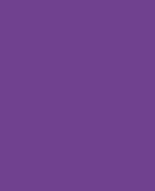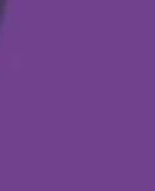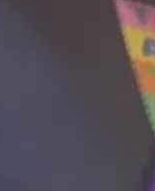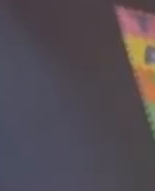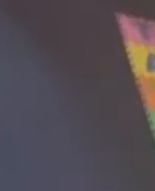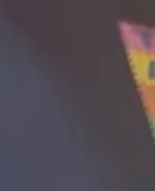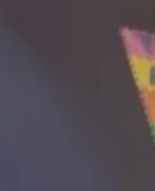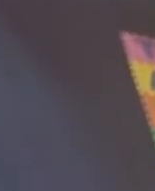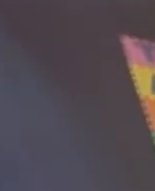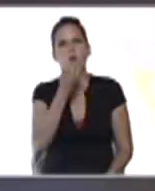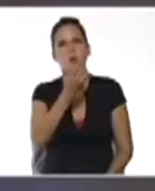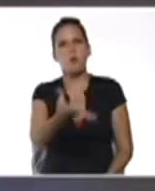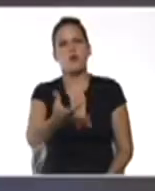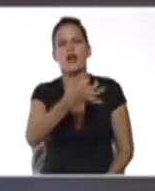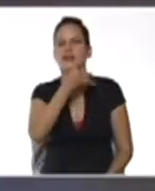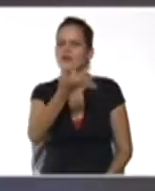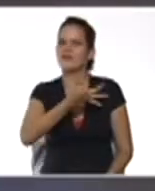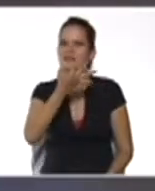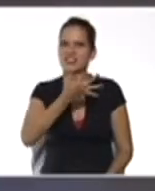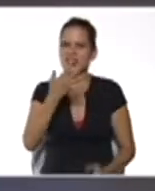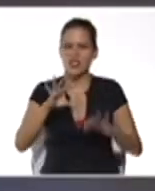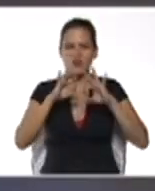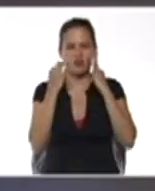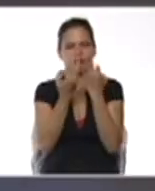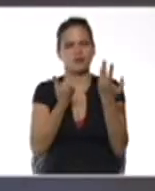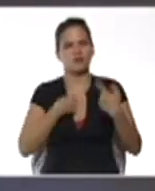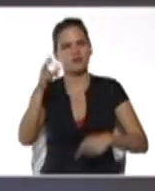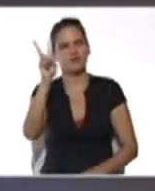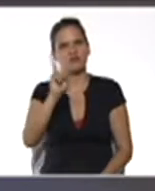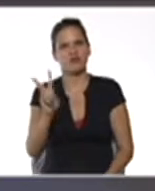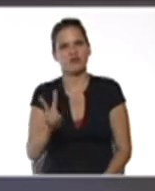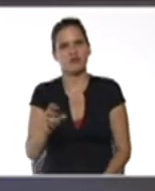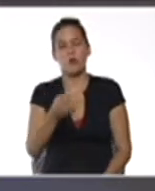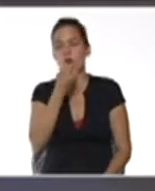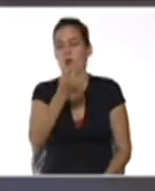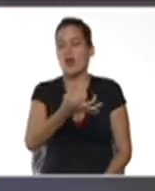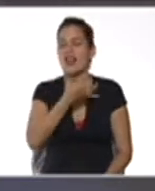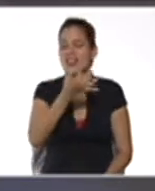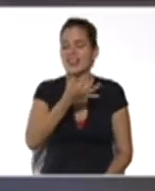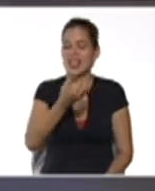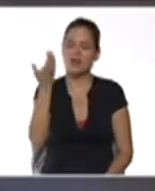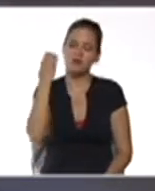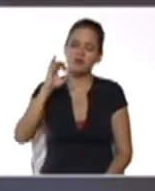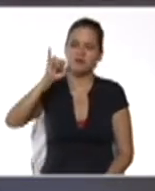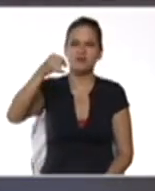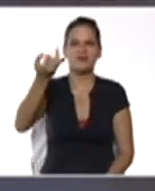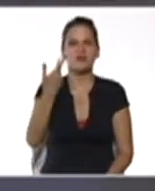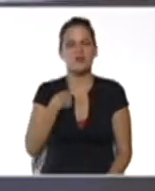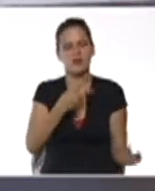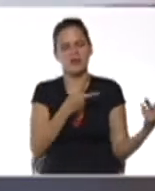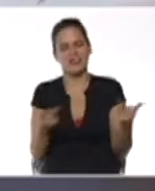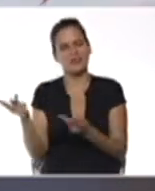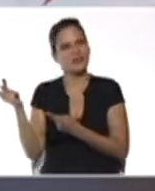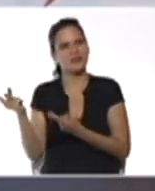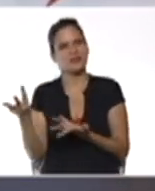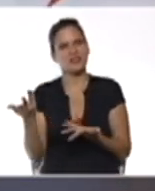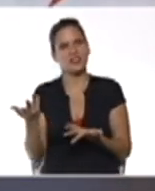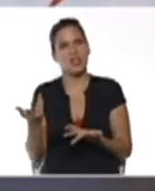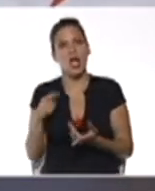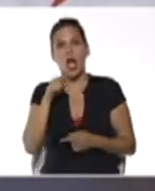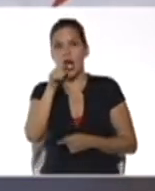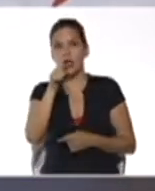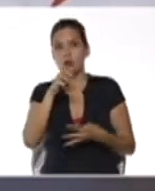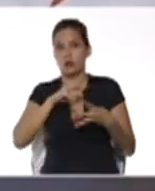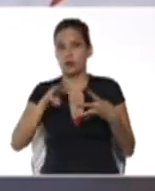¡Muy buenas tardes familia venezolana! ¡Muy tardes José Leonardo! Bienvenidos y bienvenidas a su